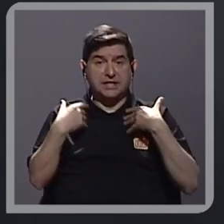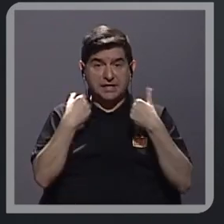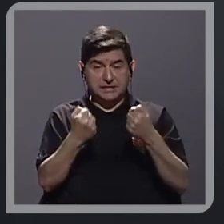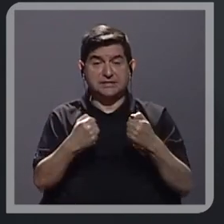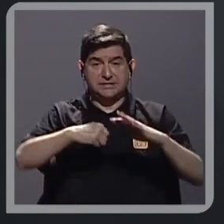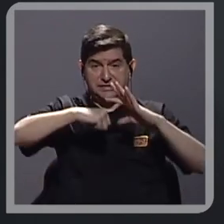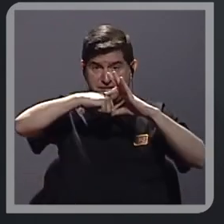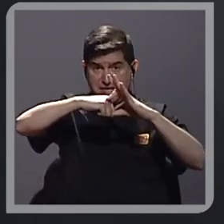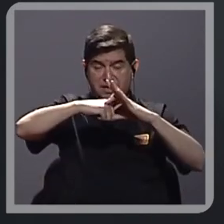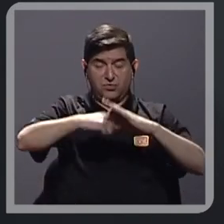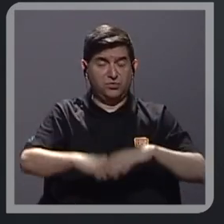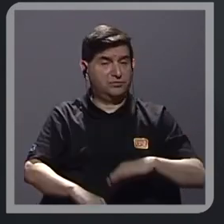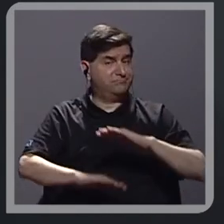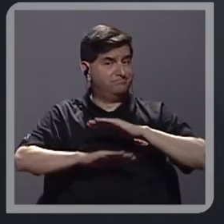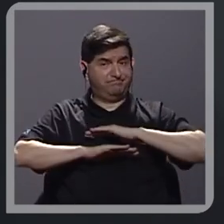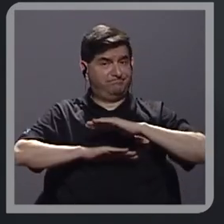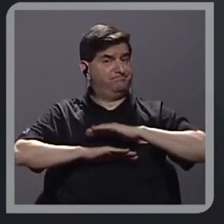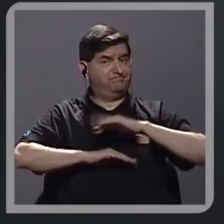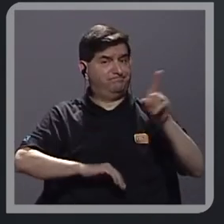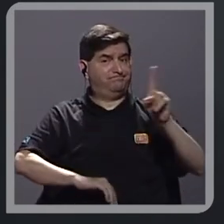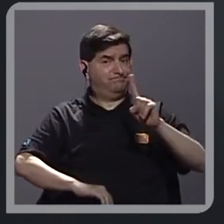del planeta no es tan satisfactoria.